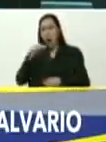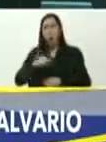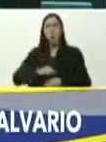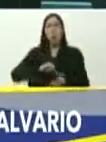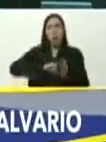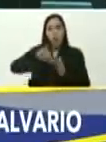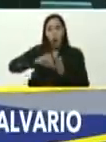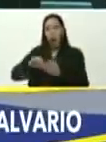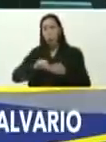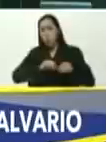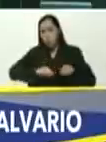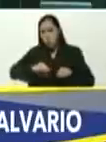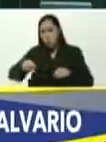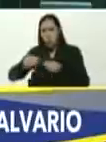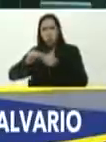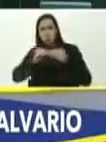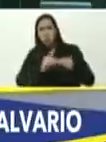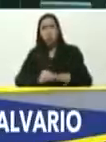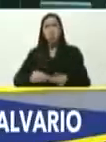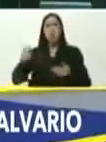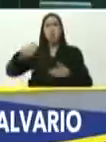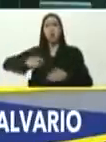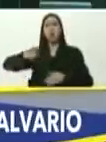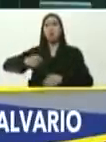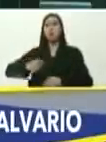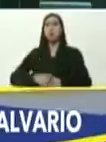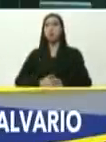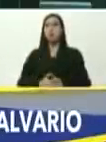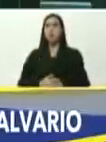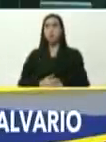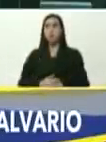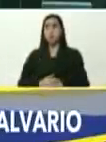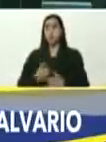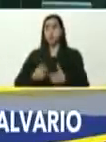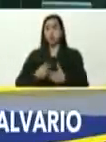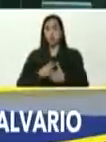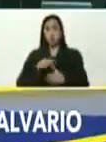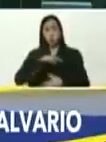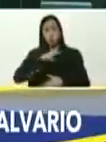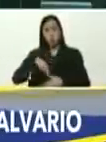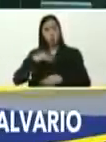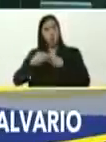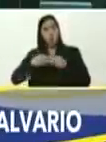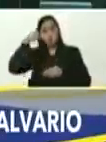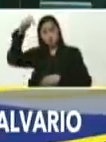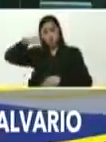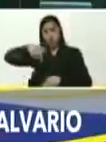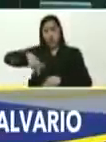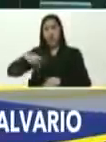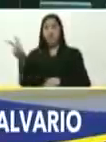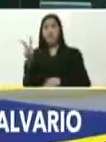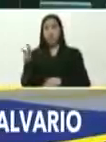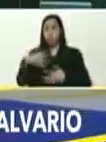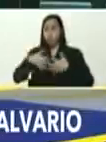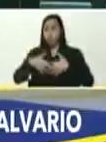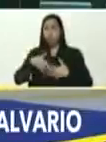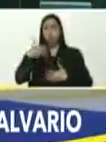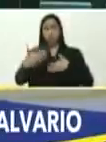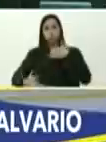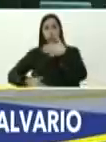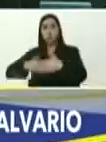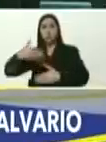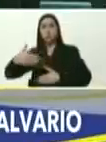grandes, pequeñas, medianas, grandotas, y entonces, estamos fabricando, y haciendo todo, en Venezuela, paso a paso,